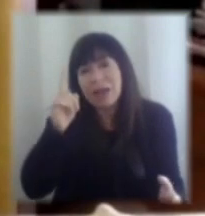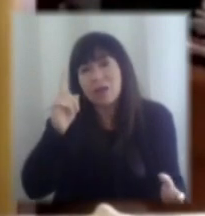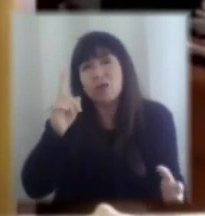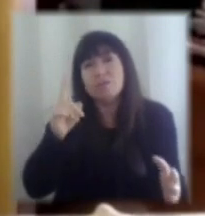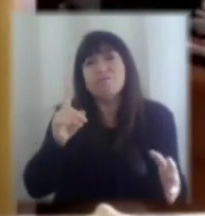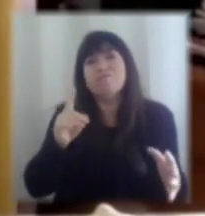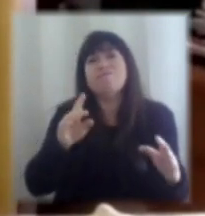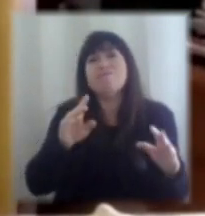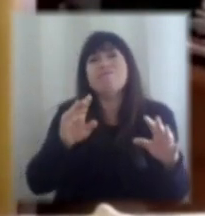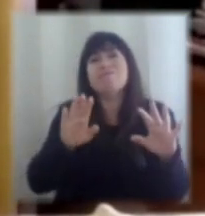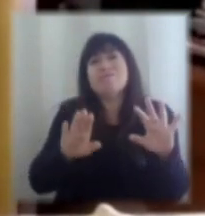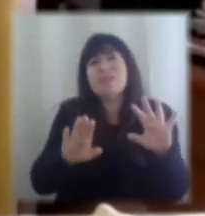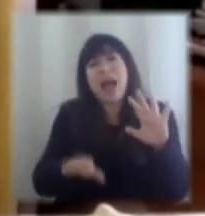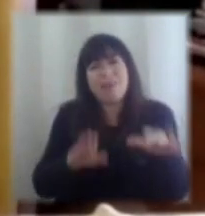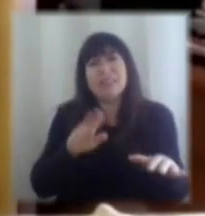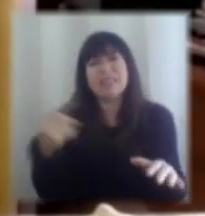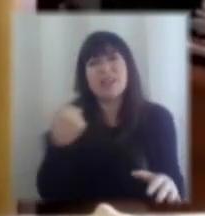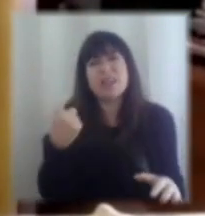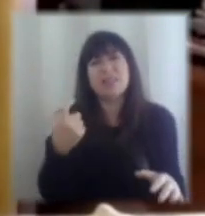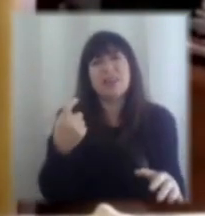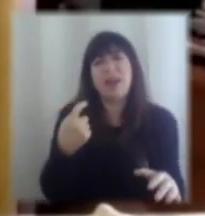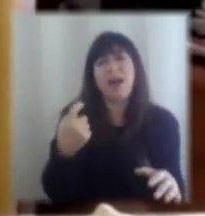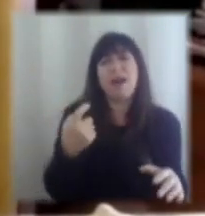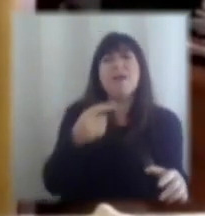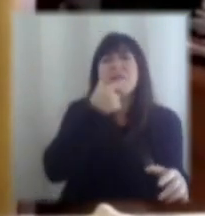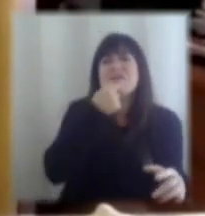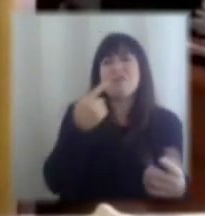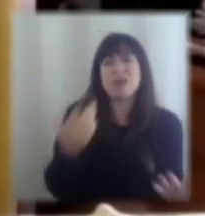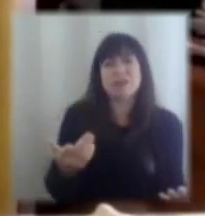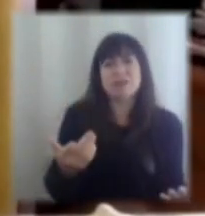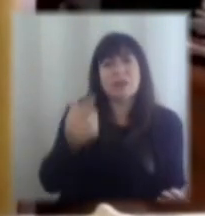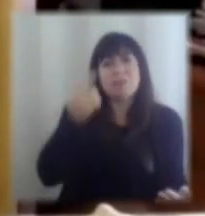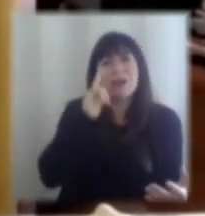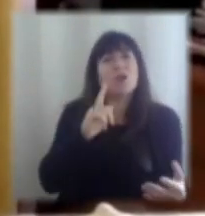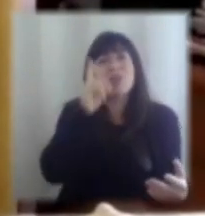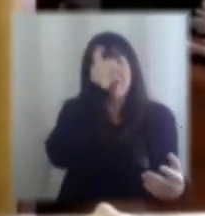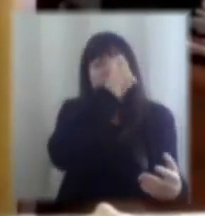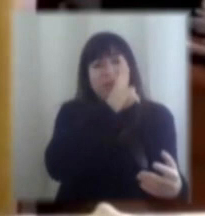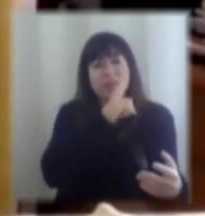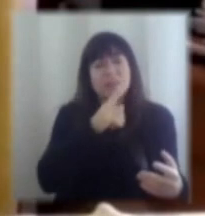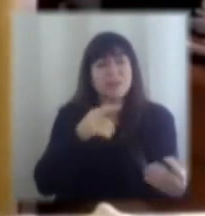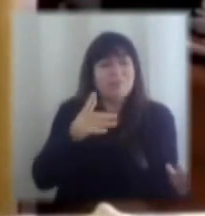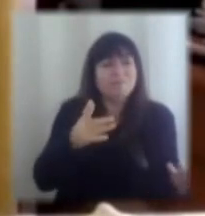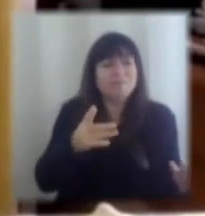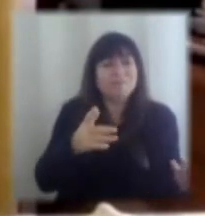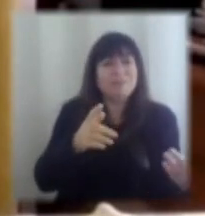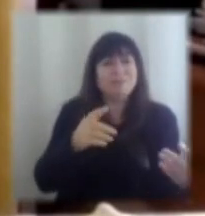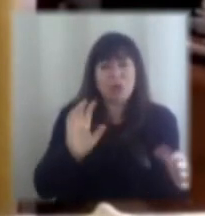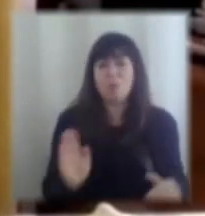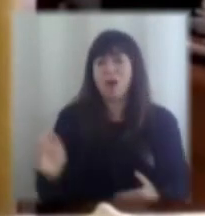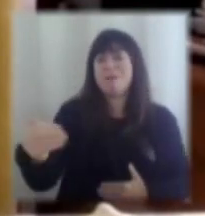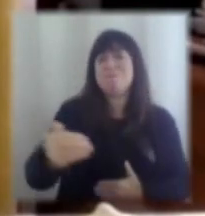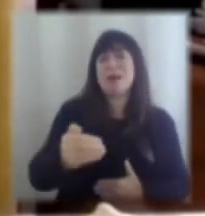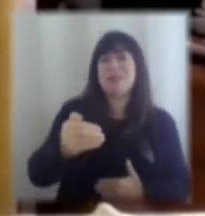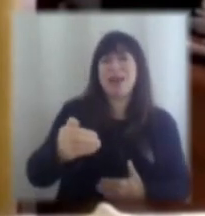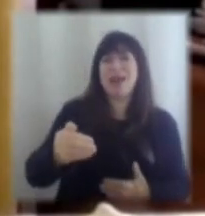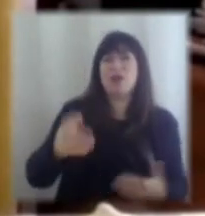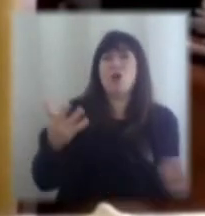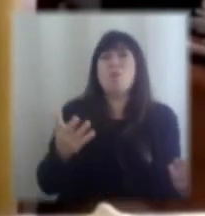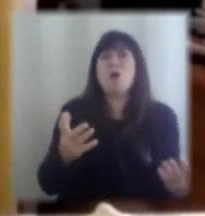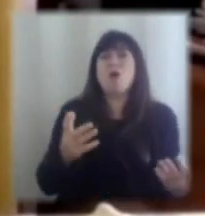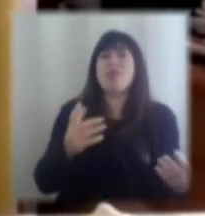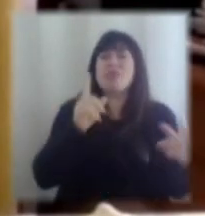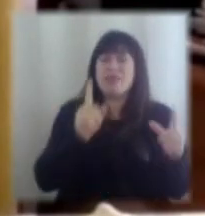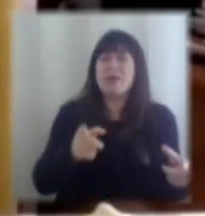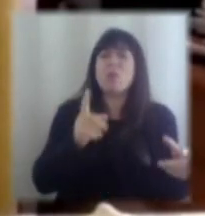retrovisor la crítica es fácil, yo creo que en momentos de incertidumbre lo que uno tiene que ponderar es un sentido de urgencia, con un sentido de prudencia